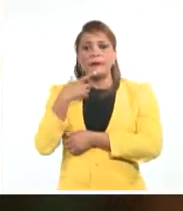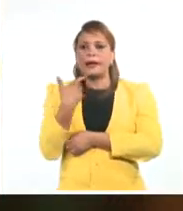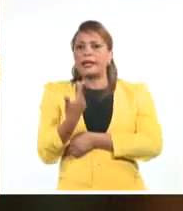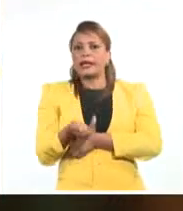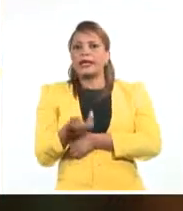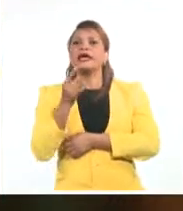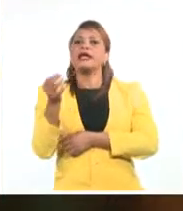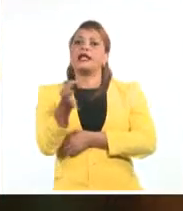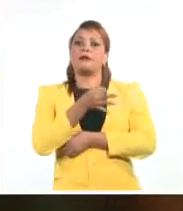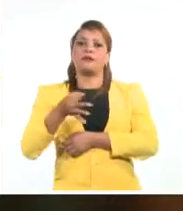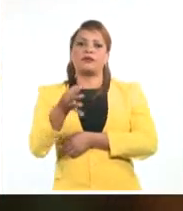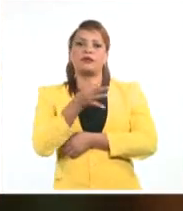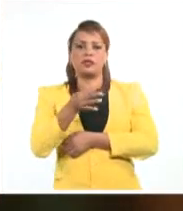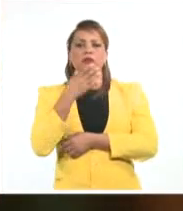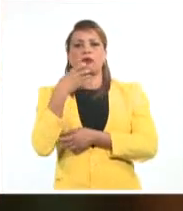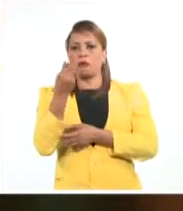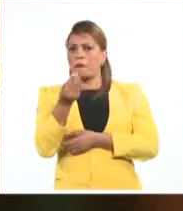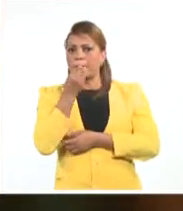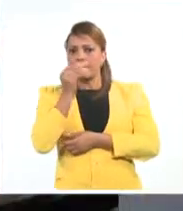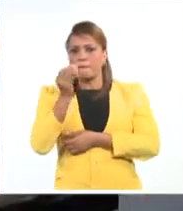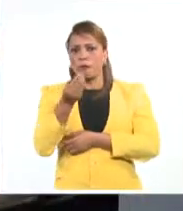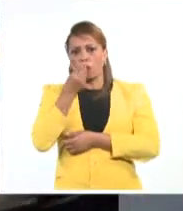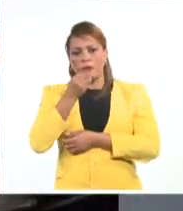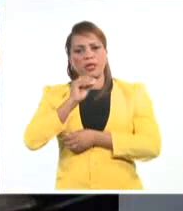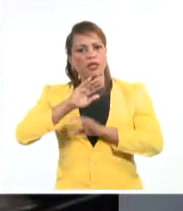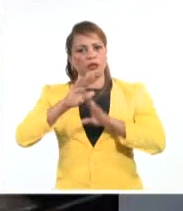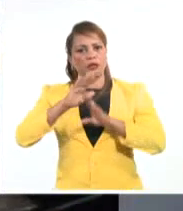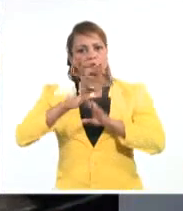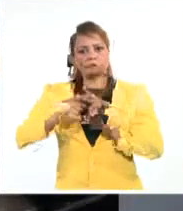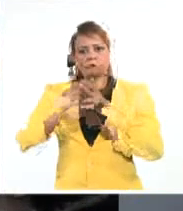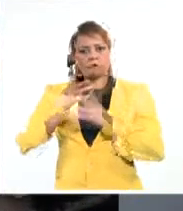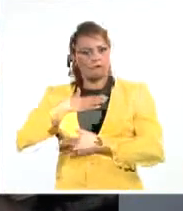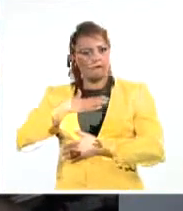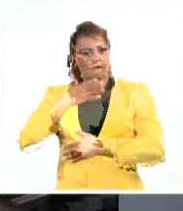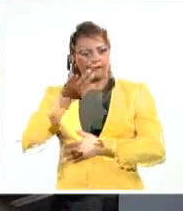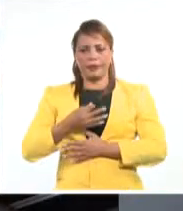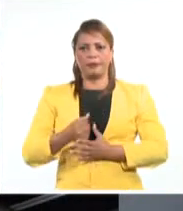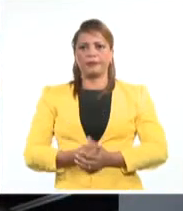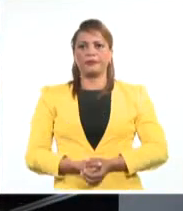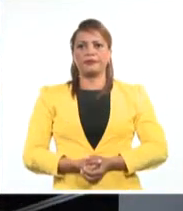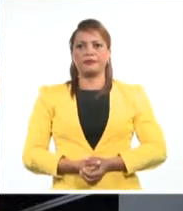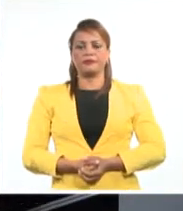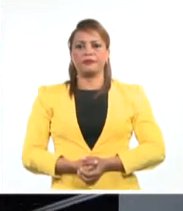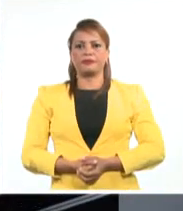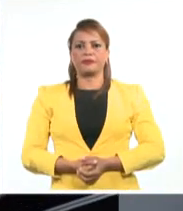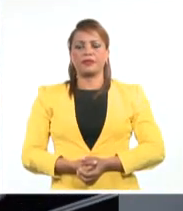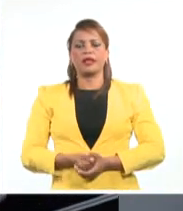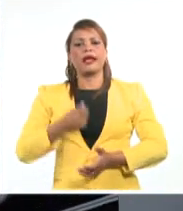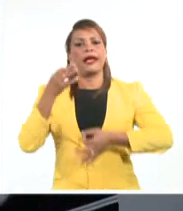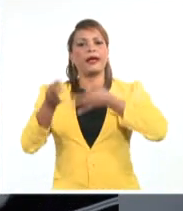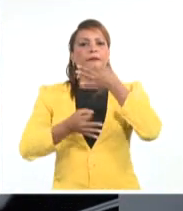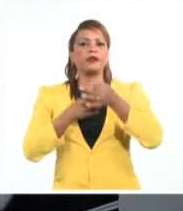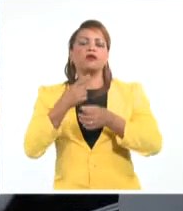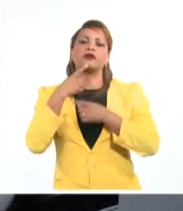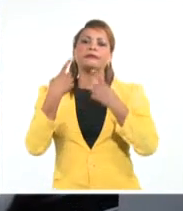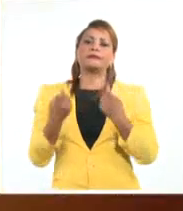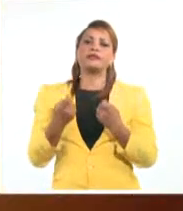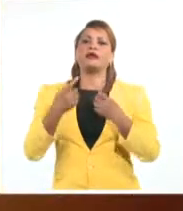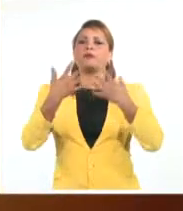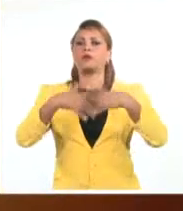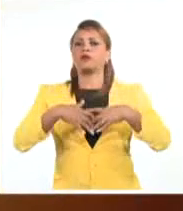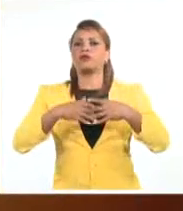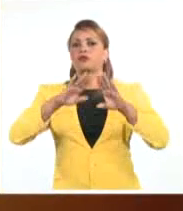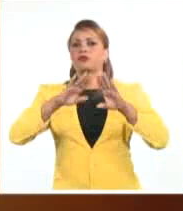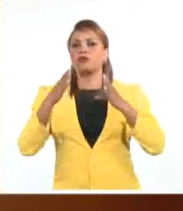sea autosustentable. En tanto, el presidente de la Asamblea Municipal, Esteves Gutiérrez, señaló que se impone hacer producir los